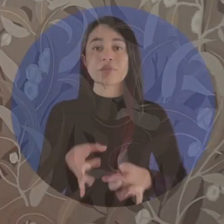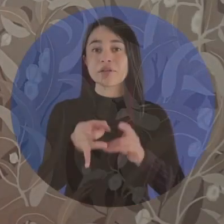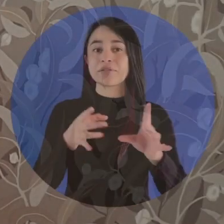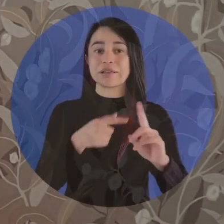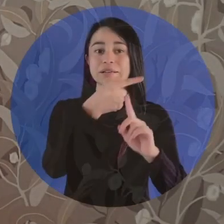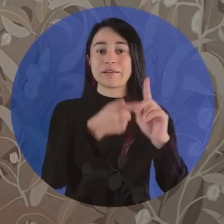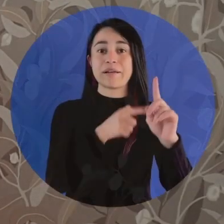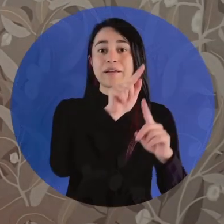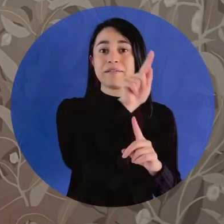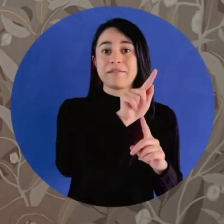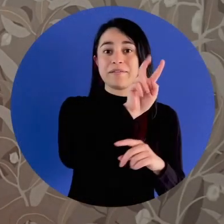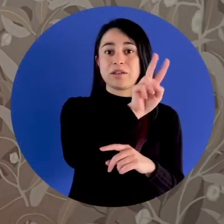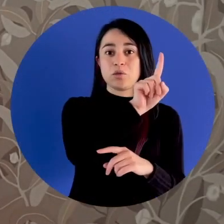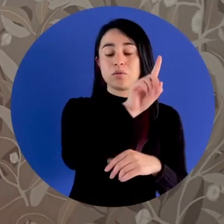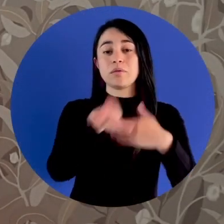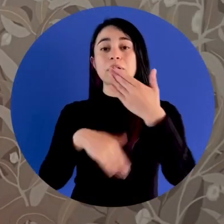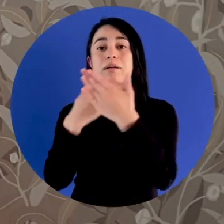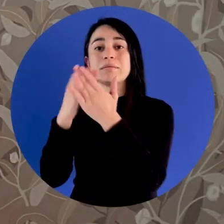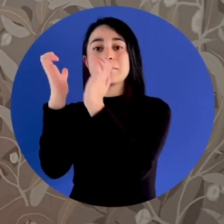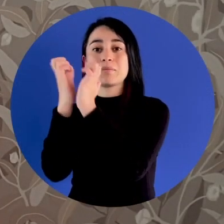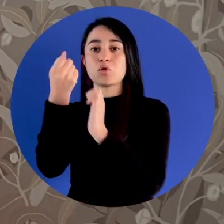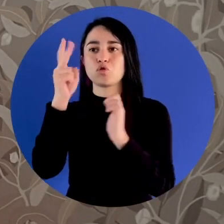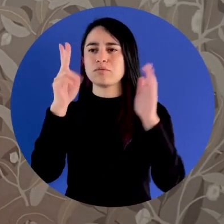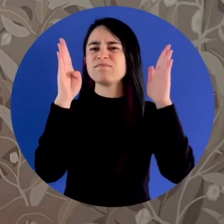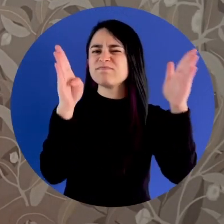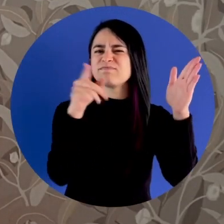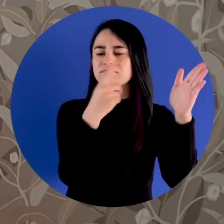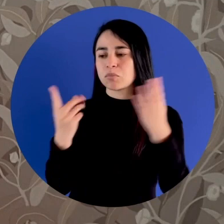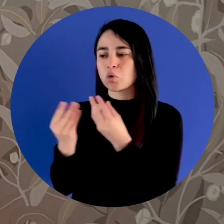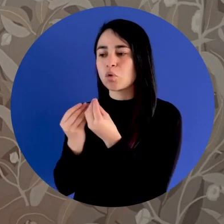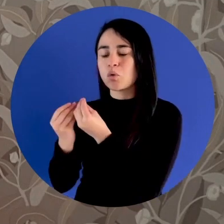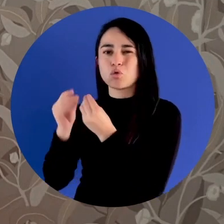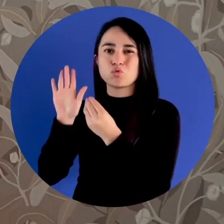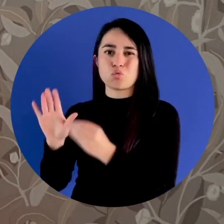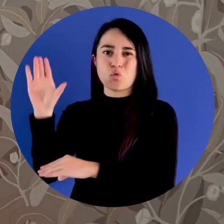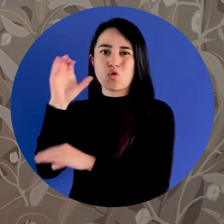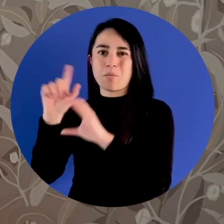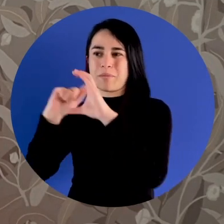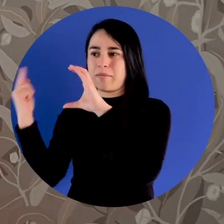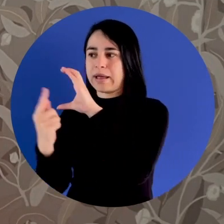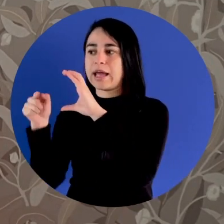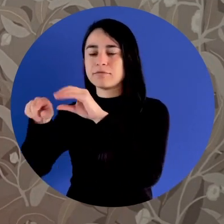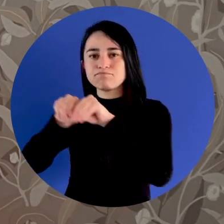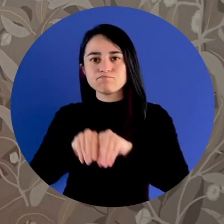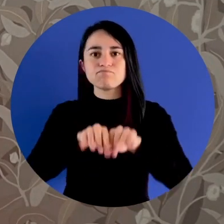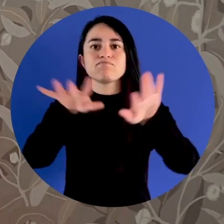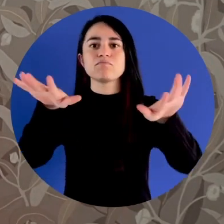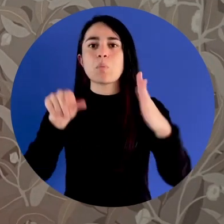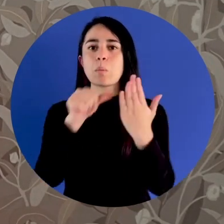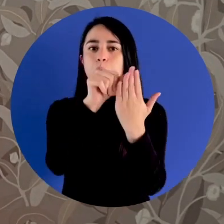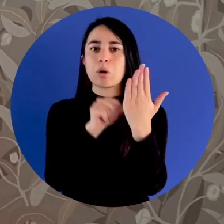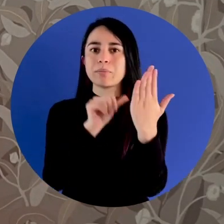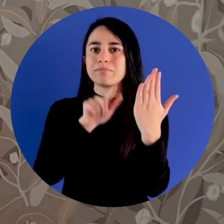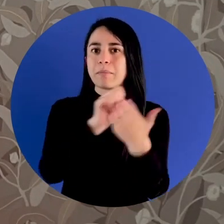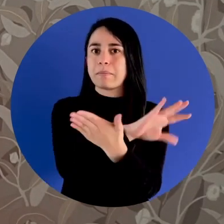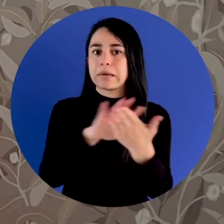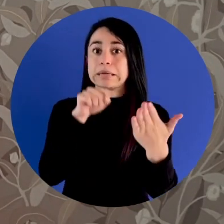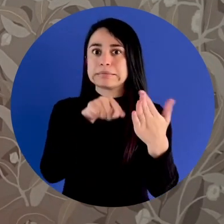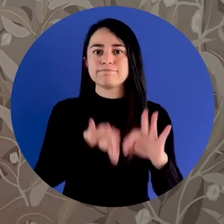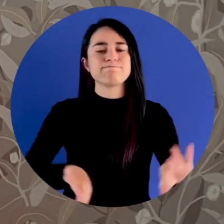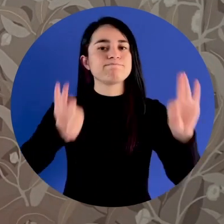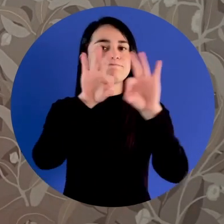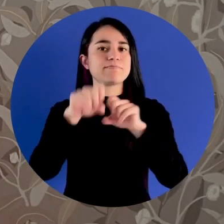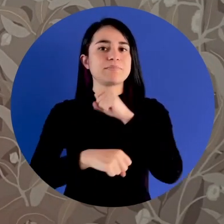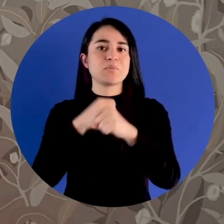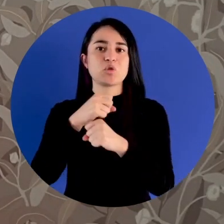Desde el 21 de febrero y hasta el 12 de mayo, la Comisión Fullbright Colombia lanza su programa de becas más importante